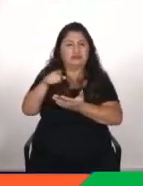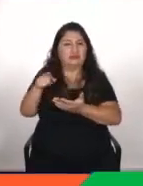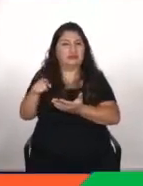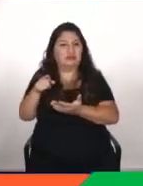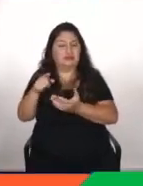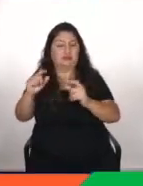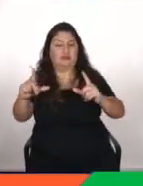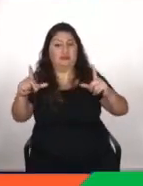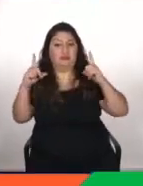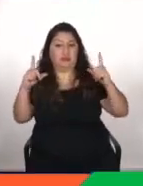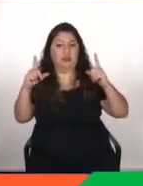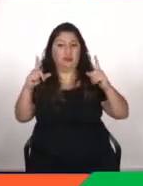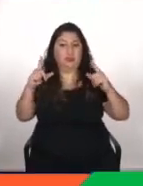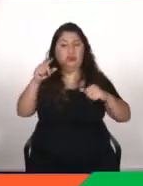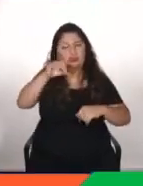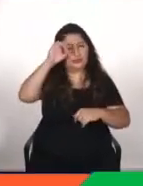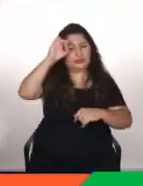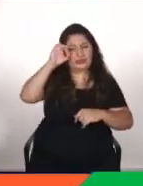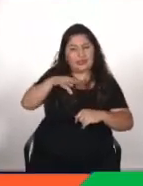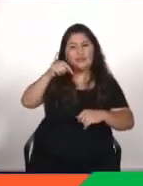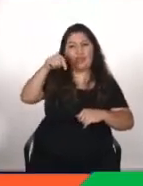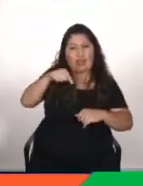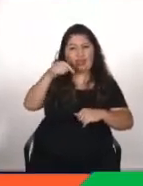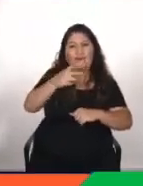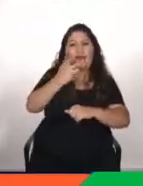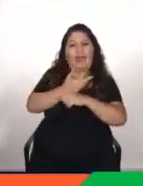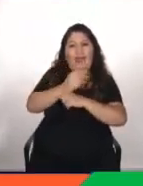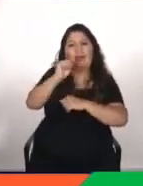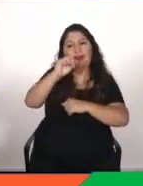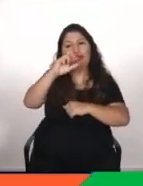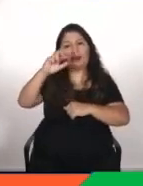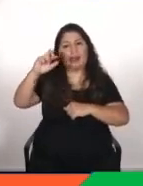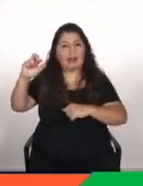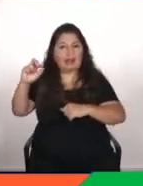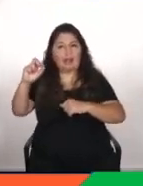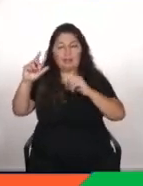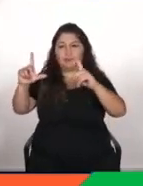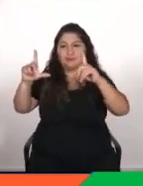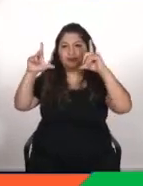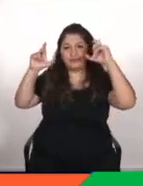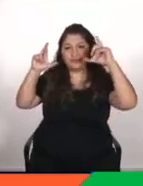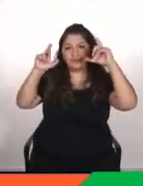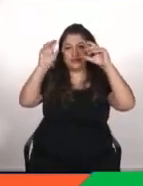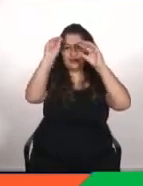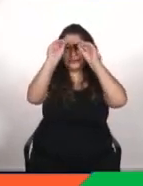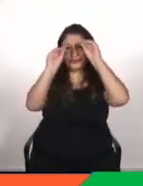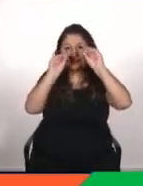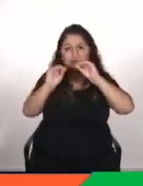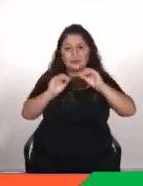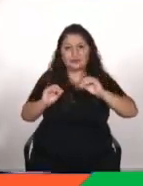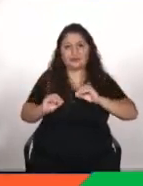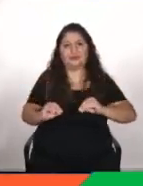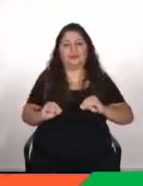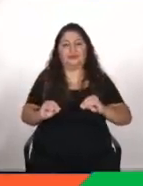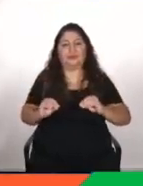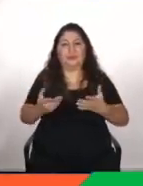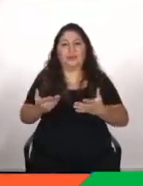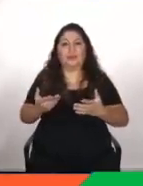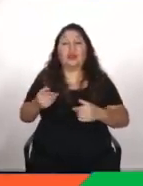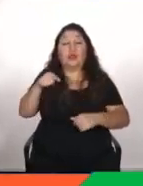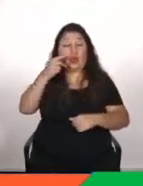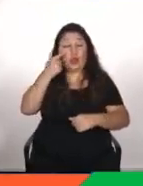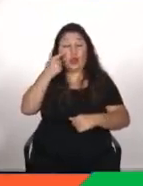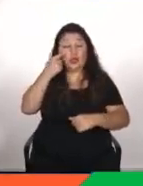herramienta como el Photoshop existe la gente no se va a querer un montaje de un dinosaurio en la ciudad entonces pues conocer que estas